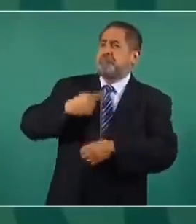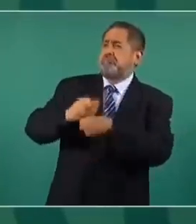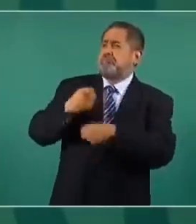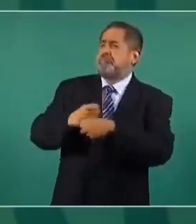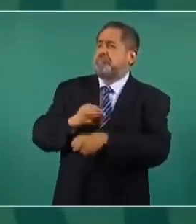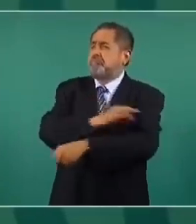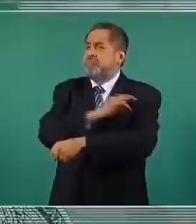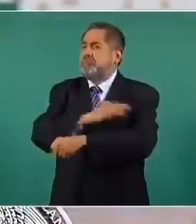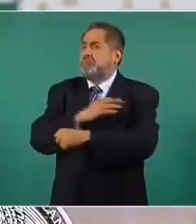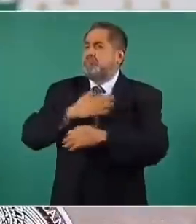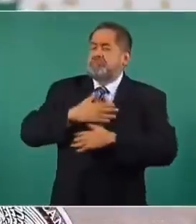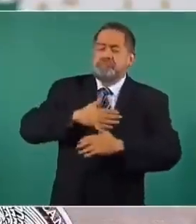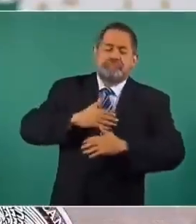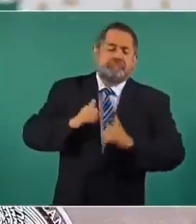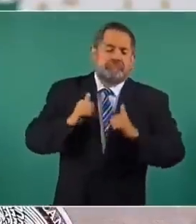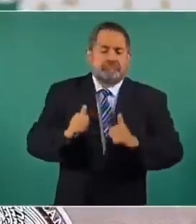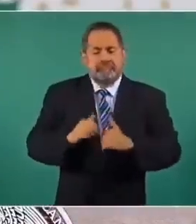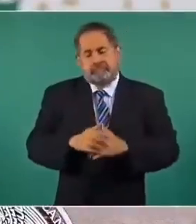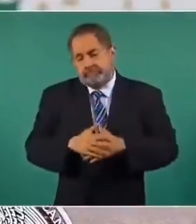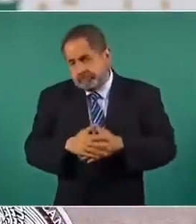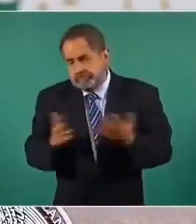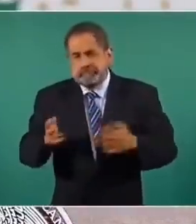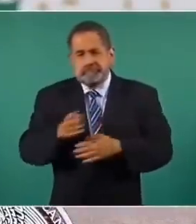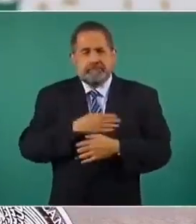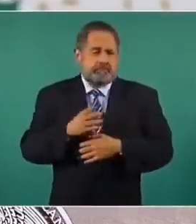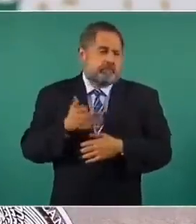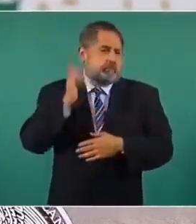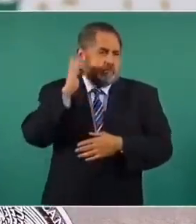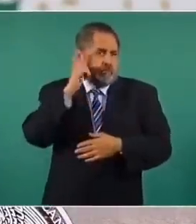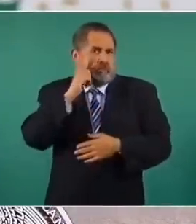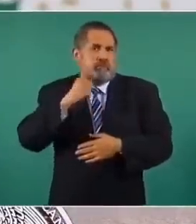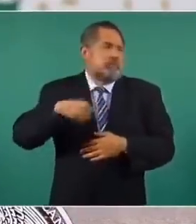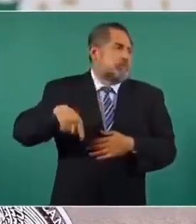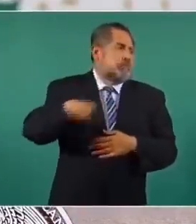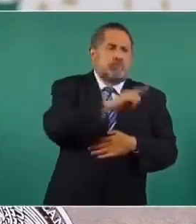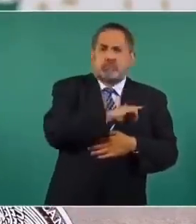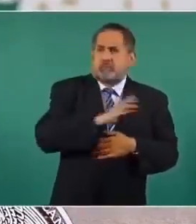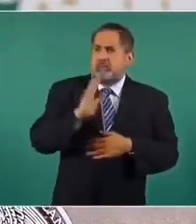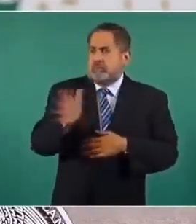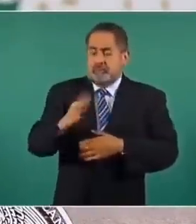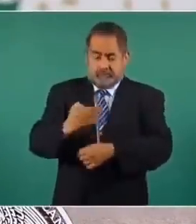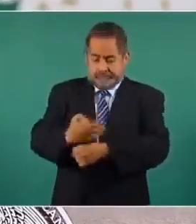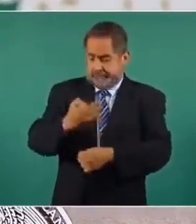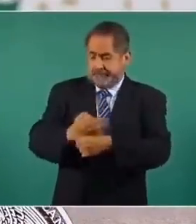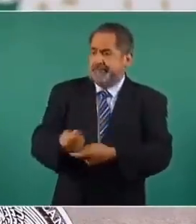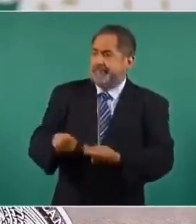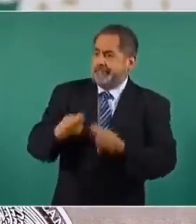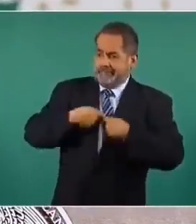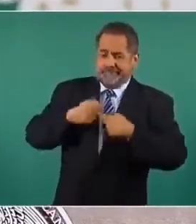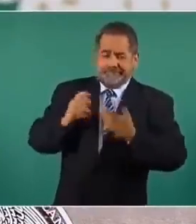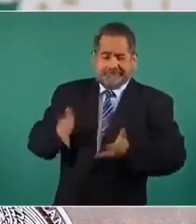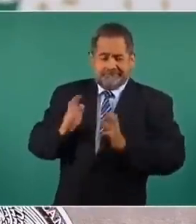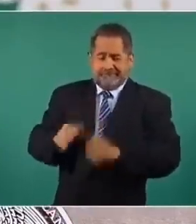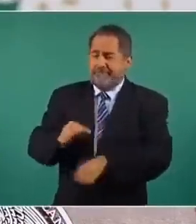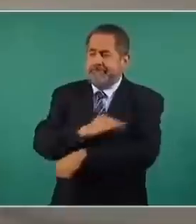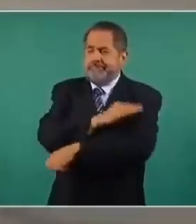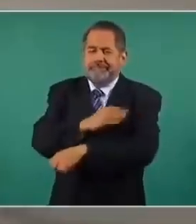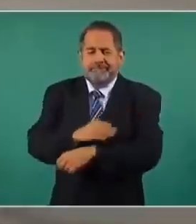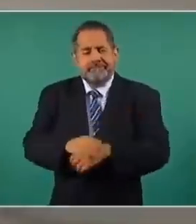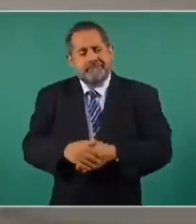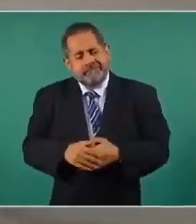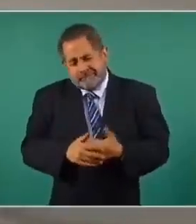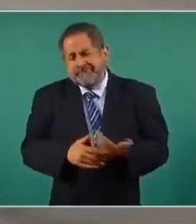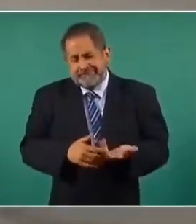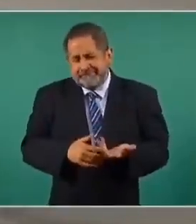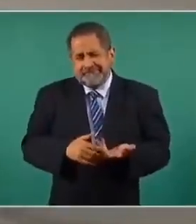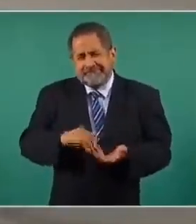A todo mundo, y qué bueno, le gustaría ser ya, en ese momento, la persona vacunada. Pero no hay que perder